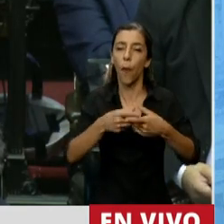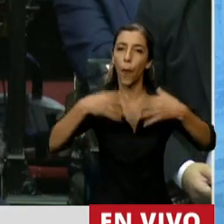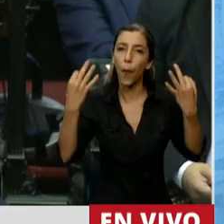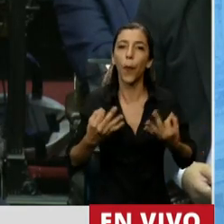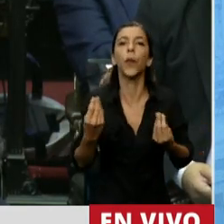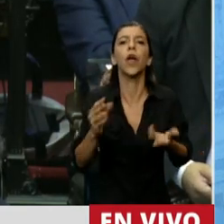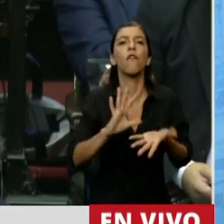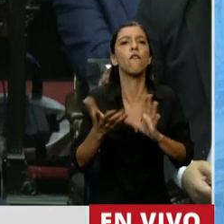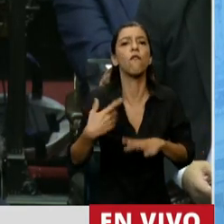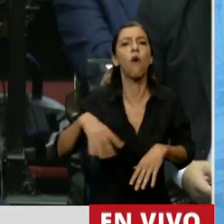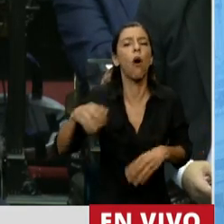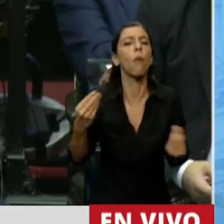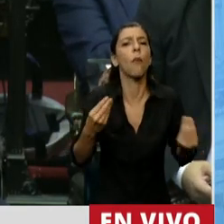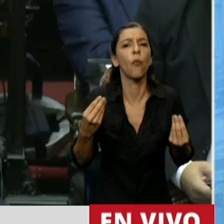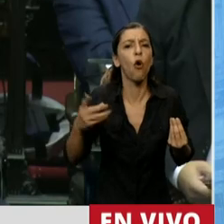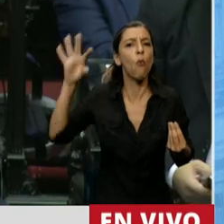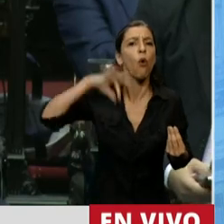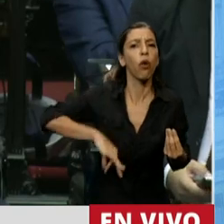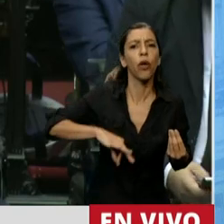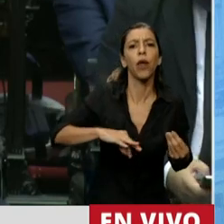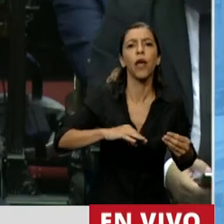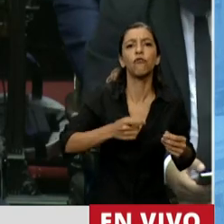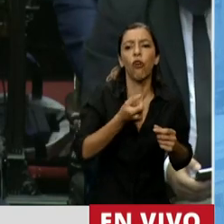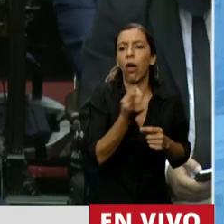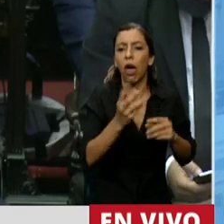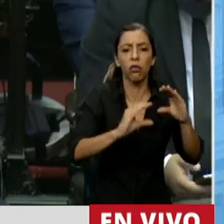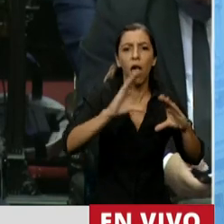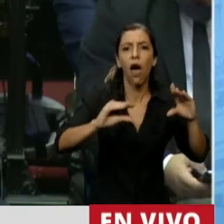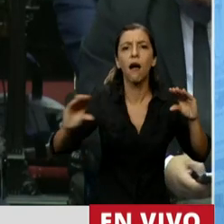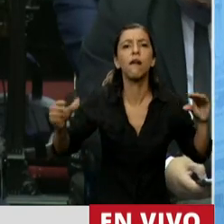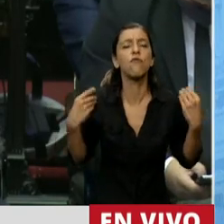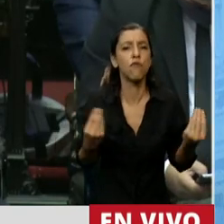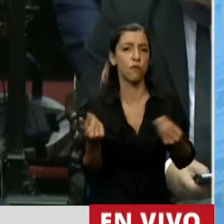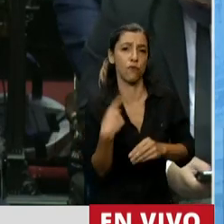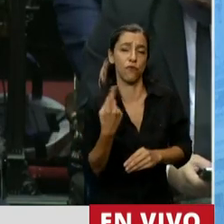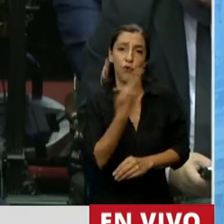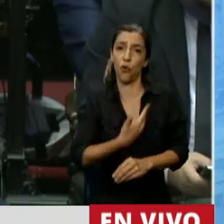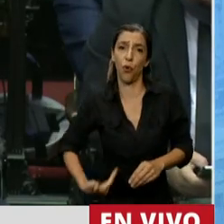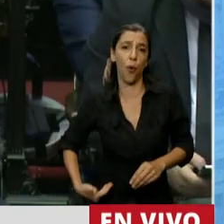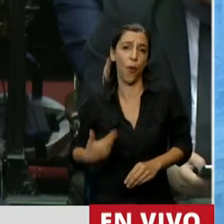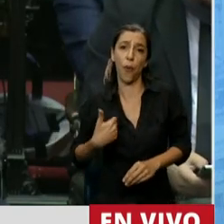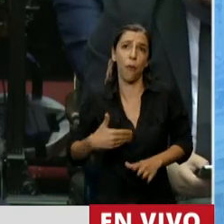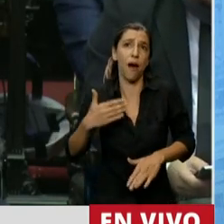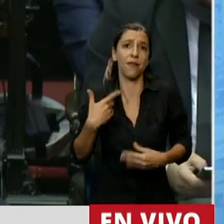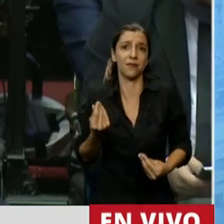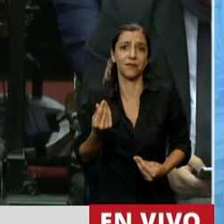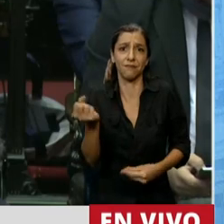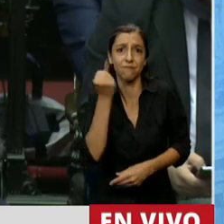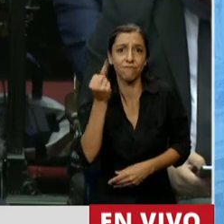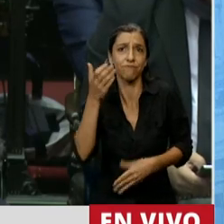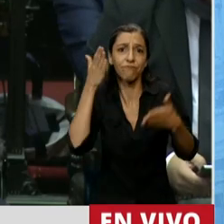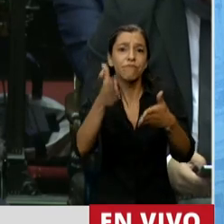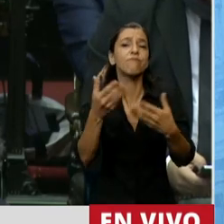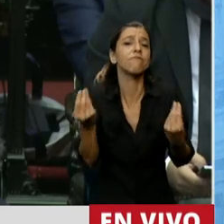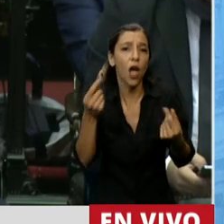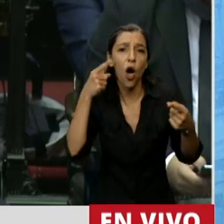distribución del ingreso. El objetivo de este gobierno es que crezca la Argentina y que en ese crecimiento de la Argentina,